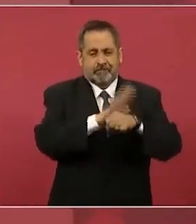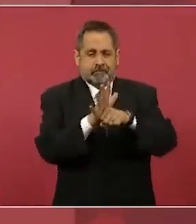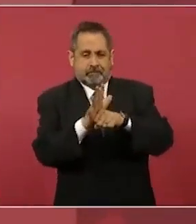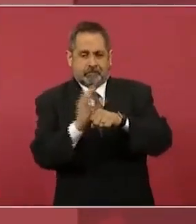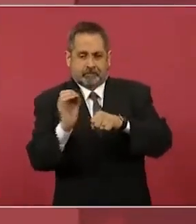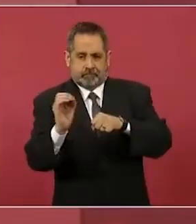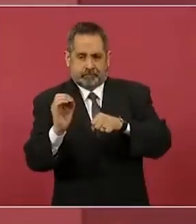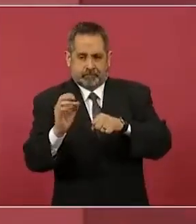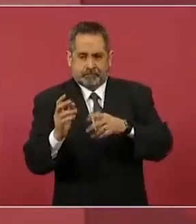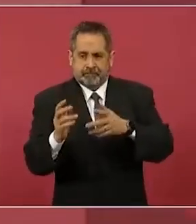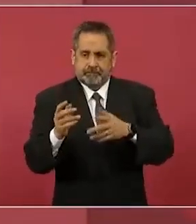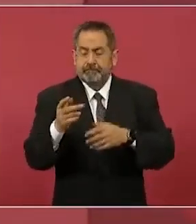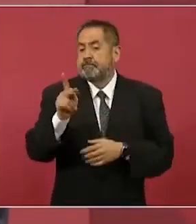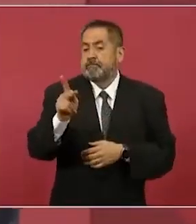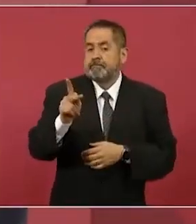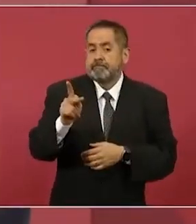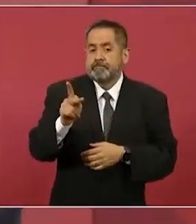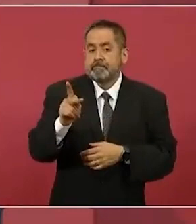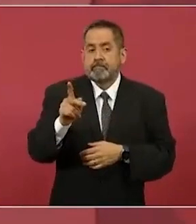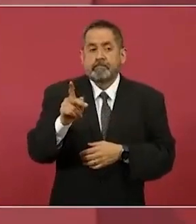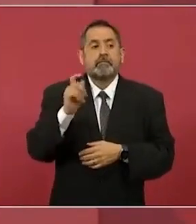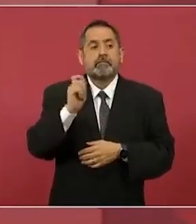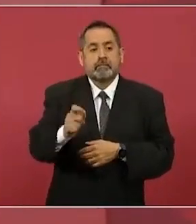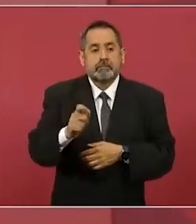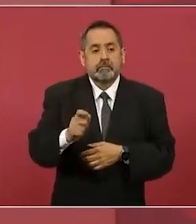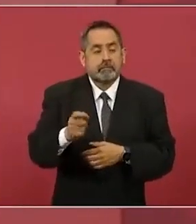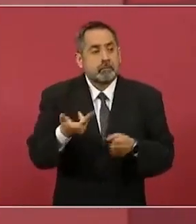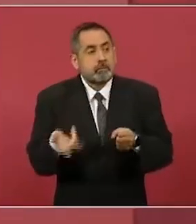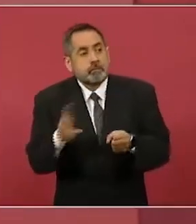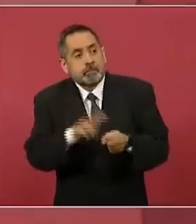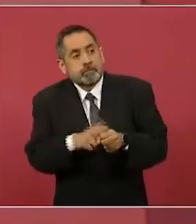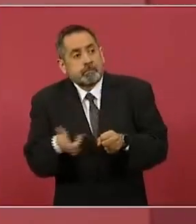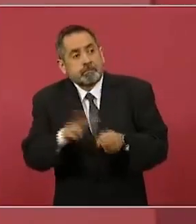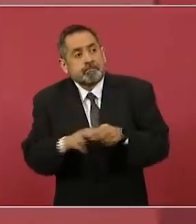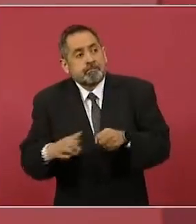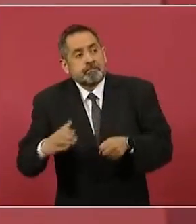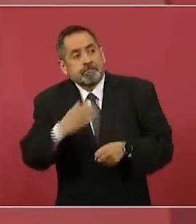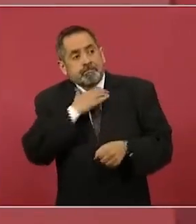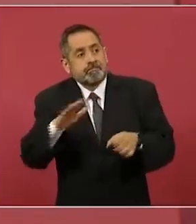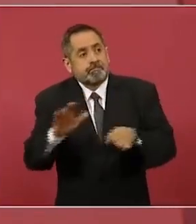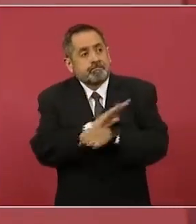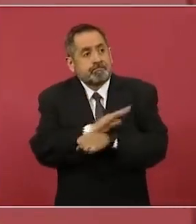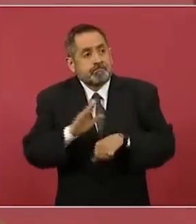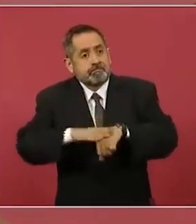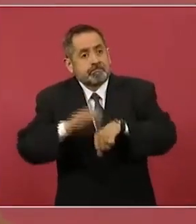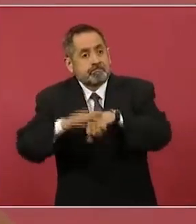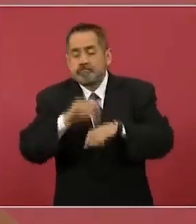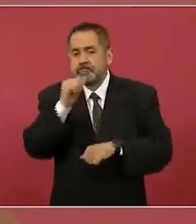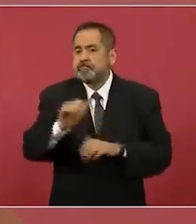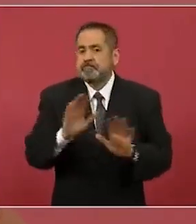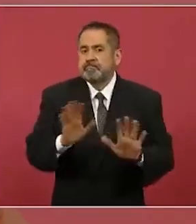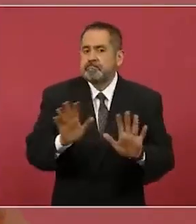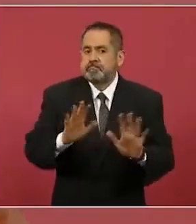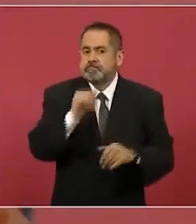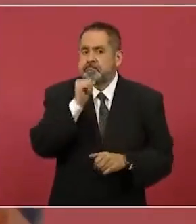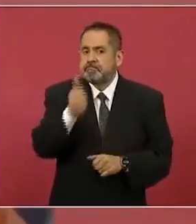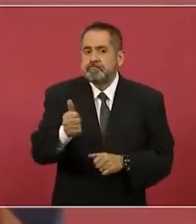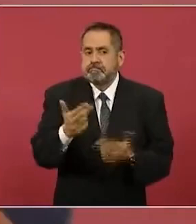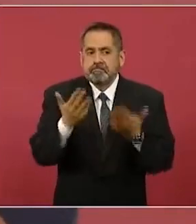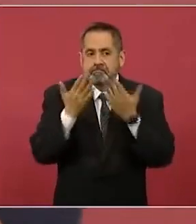afortunadamente no hay incremento en hospitalización y lo más importante,